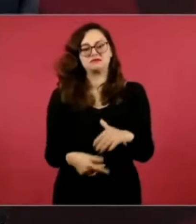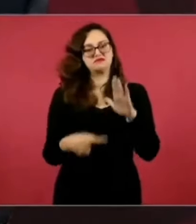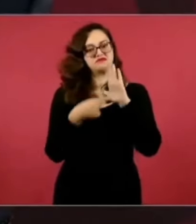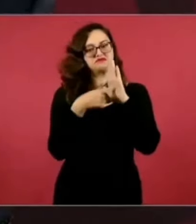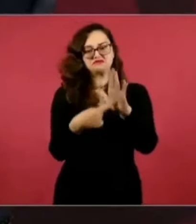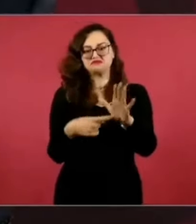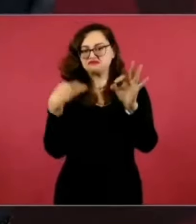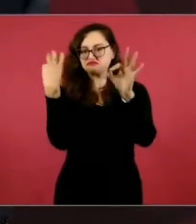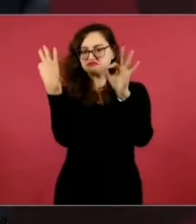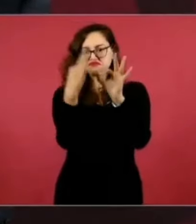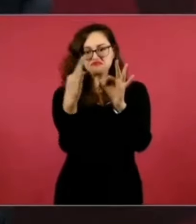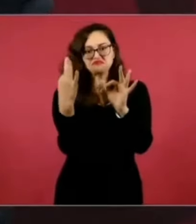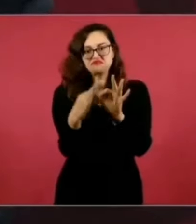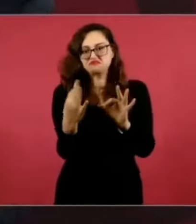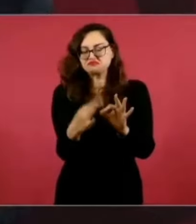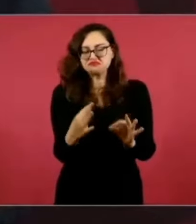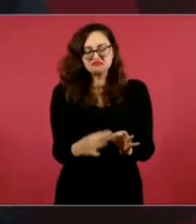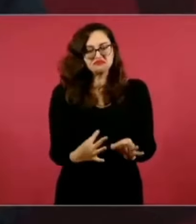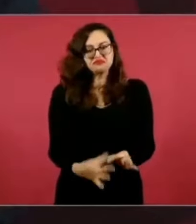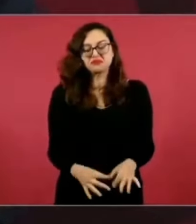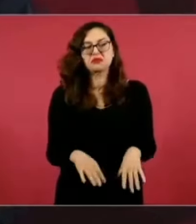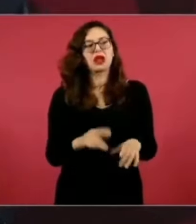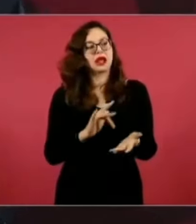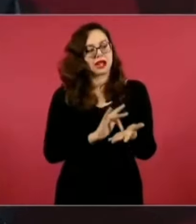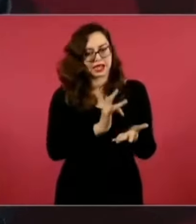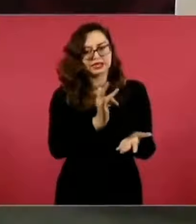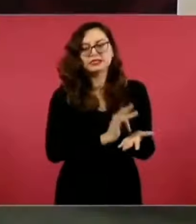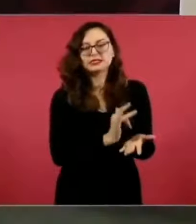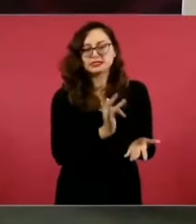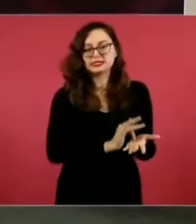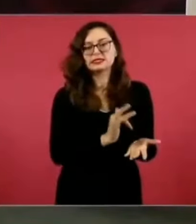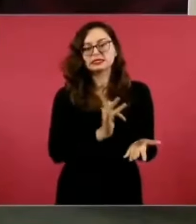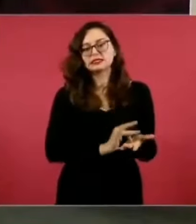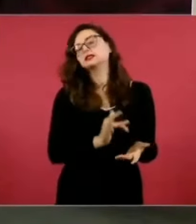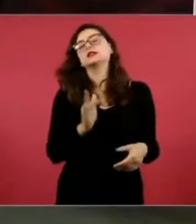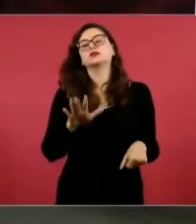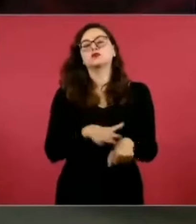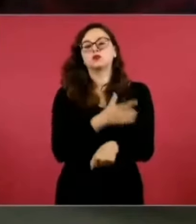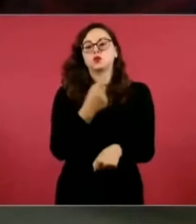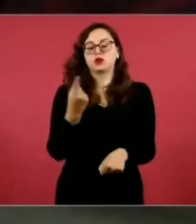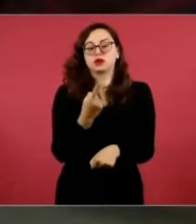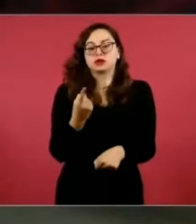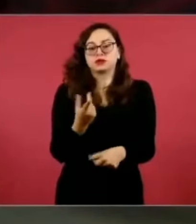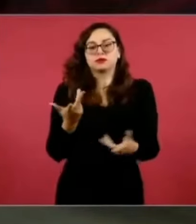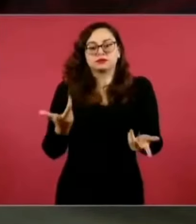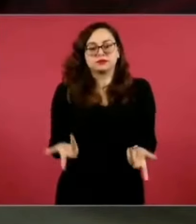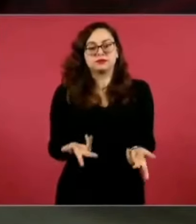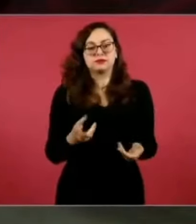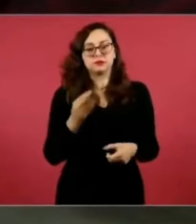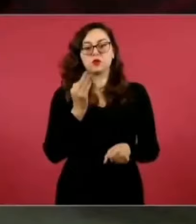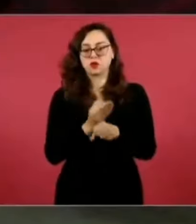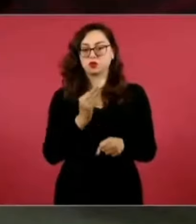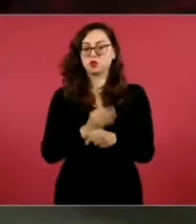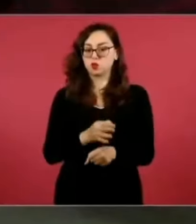porque se dan a conocer los ingresos,